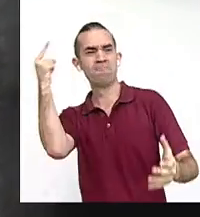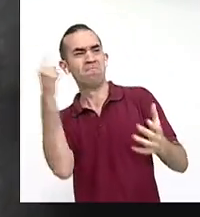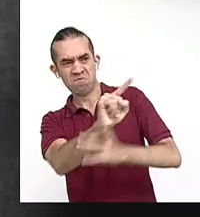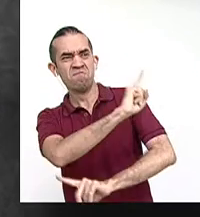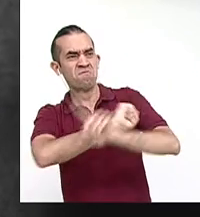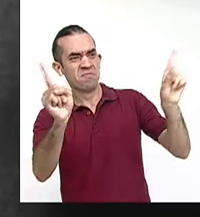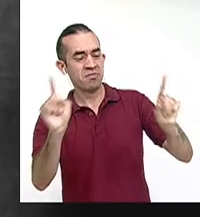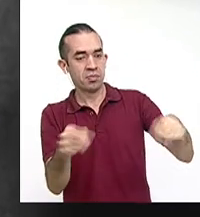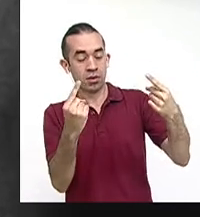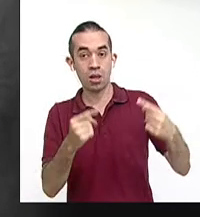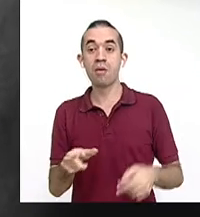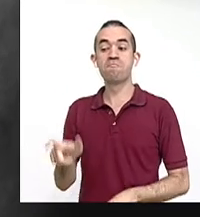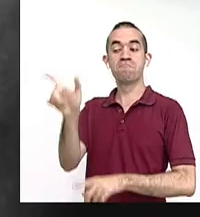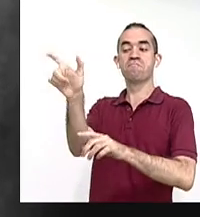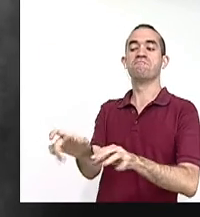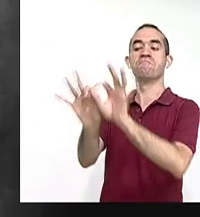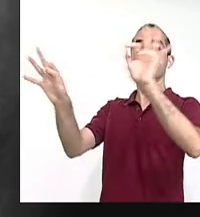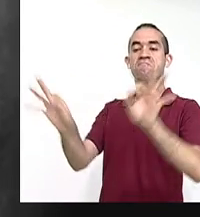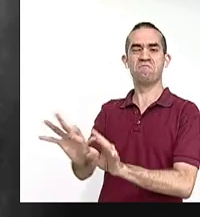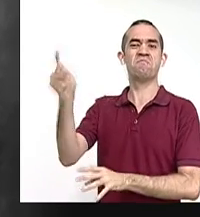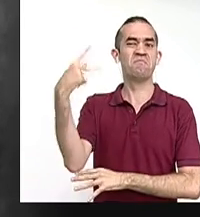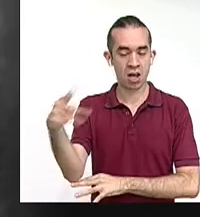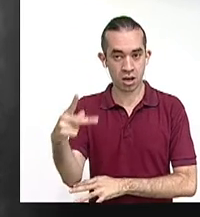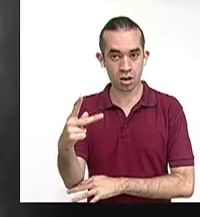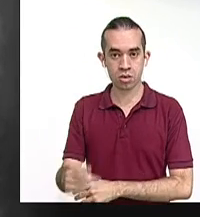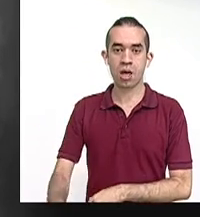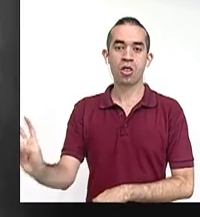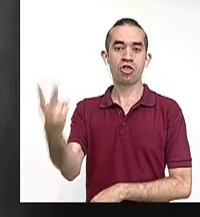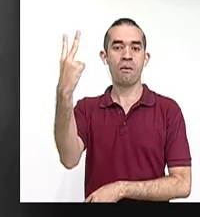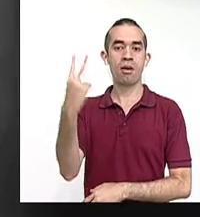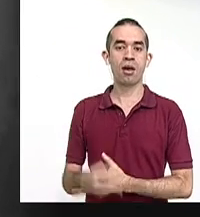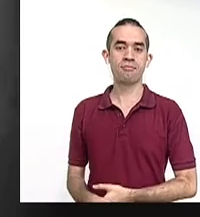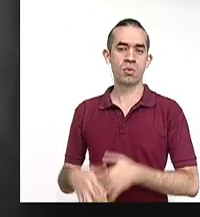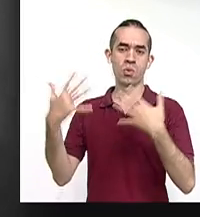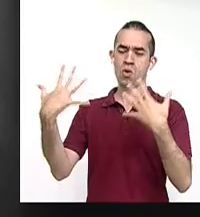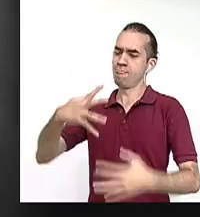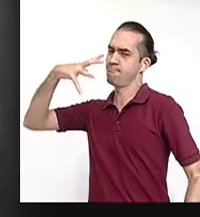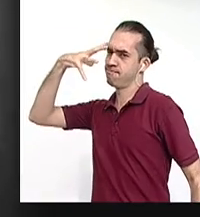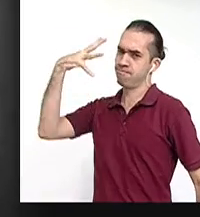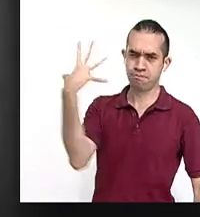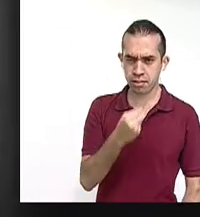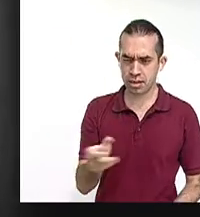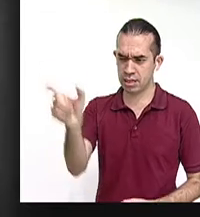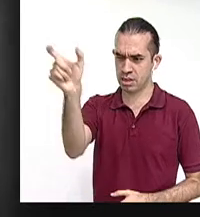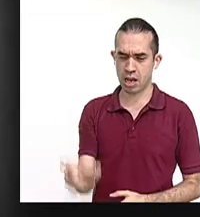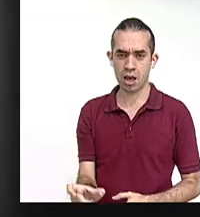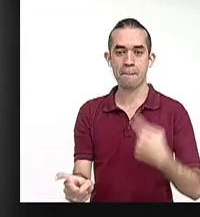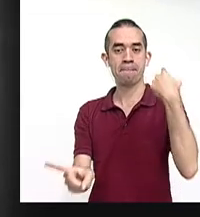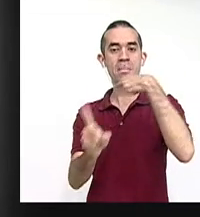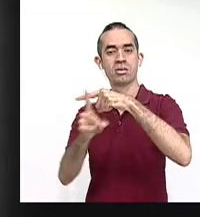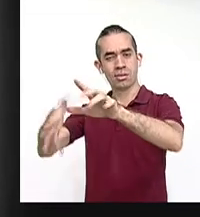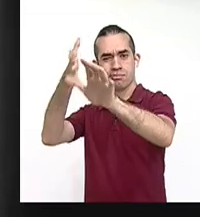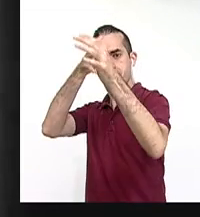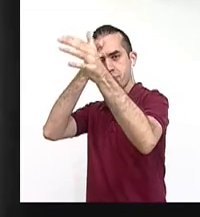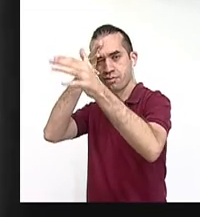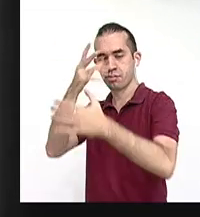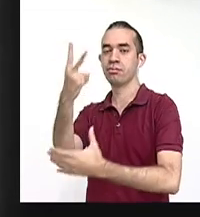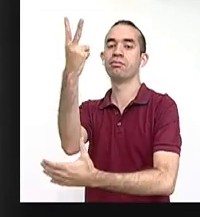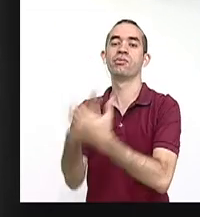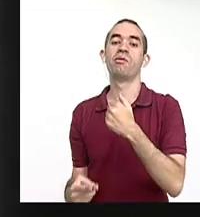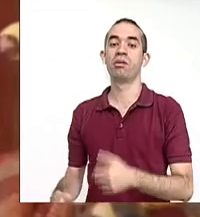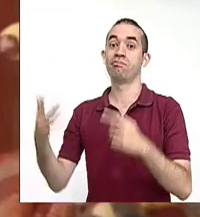peligrosa, fue muy peligrosa. Tenía la doble maldición de ser superlativamente bella y superlativamente inteligente.